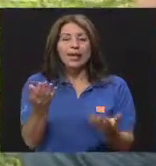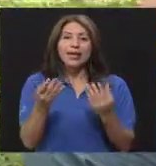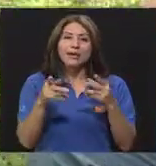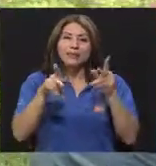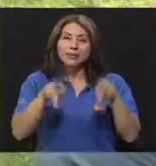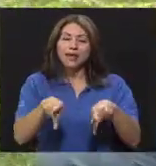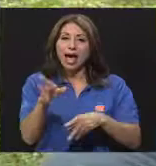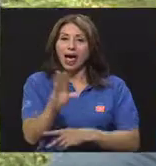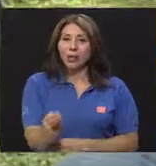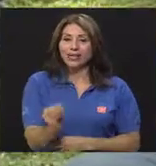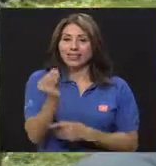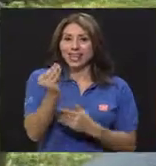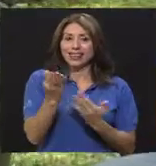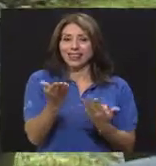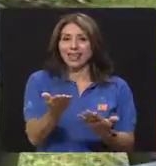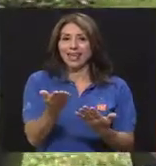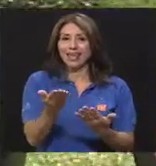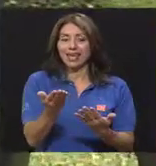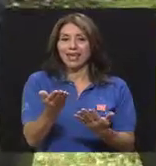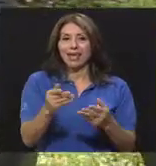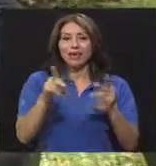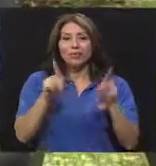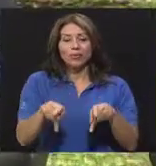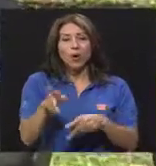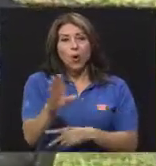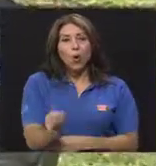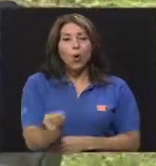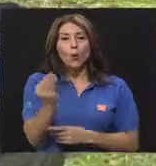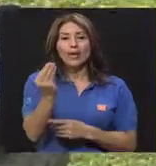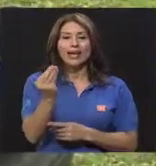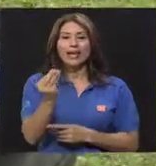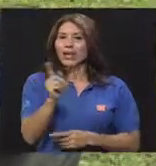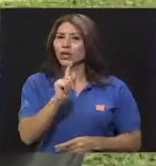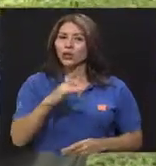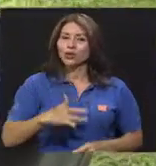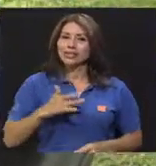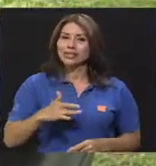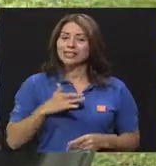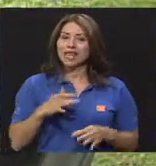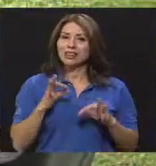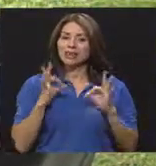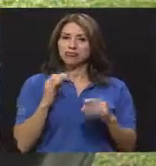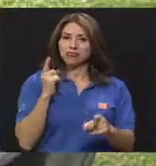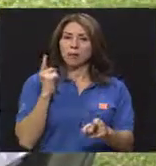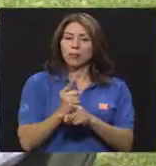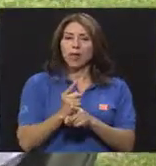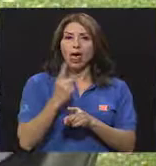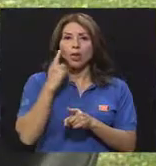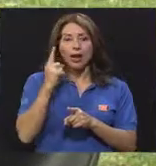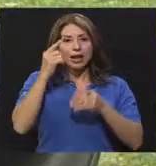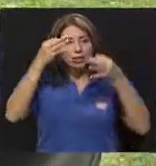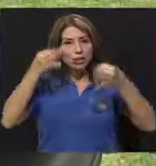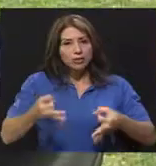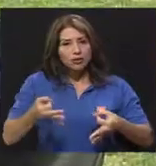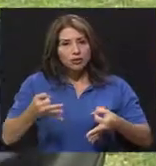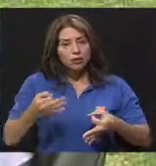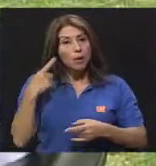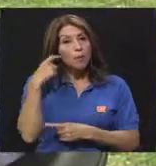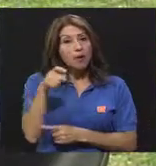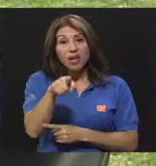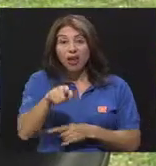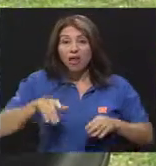el adolescente y este joven no se siente apropiado. Para una adecuada toma de decisiones. Porque no maneja